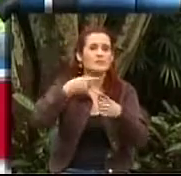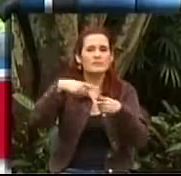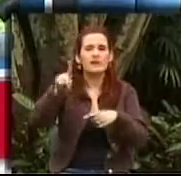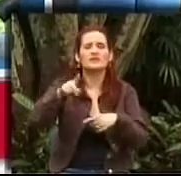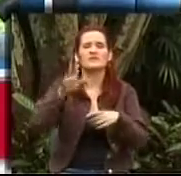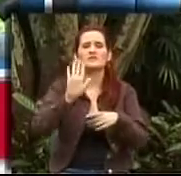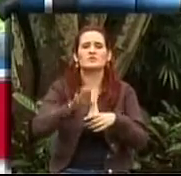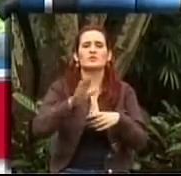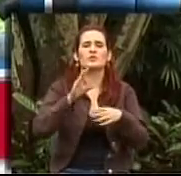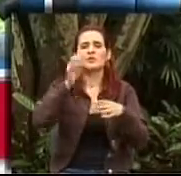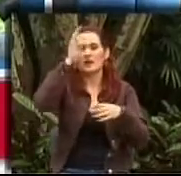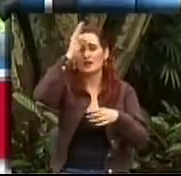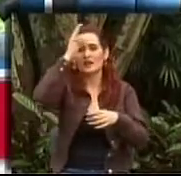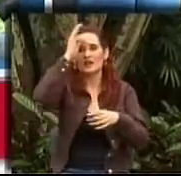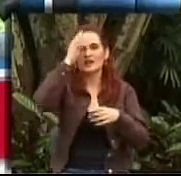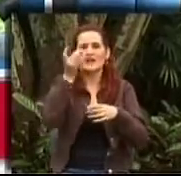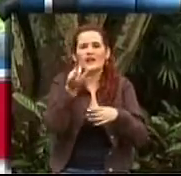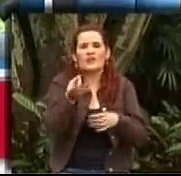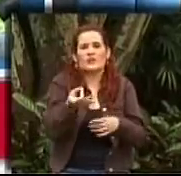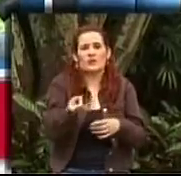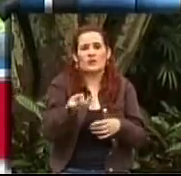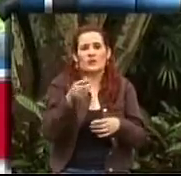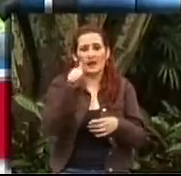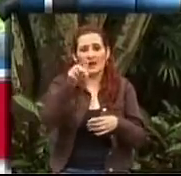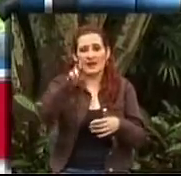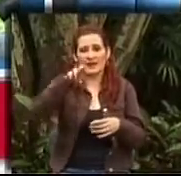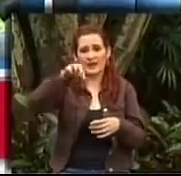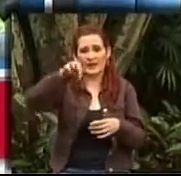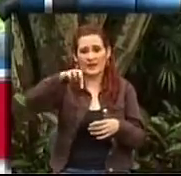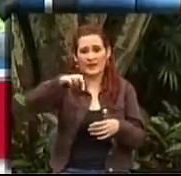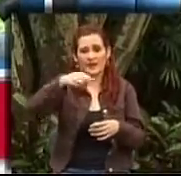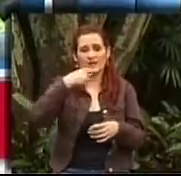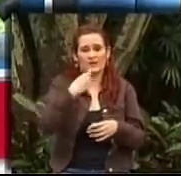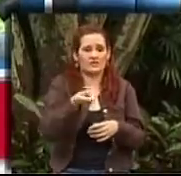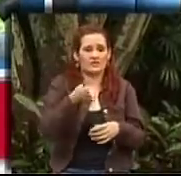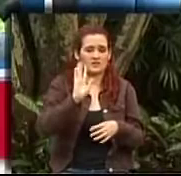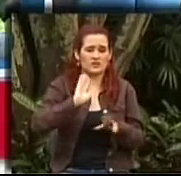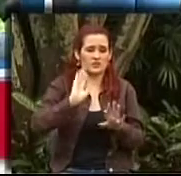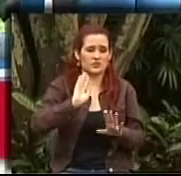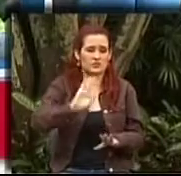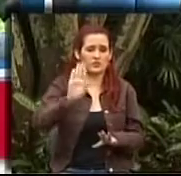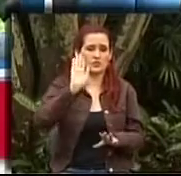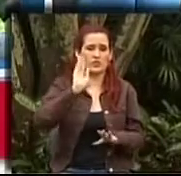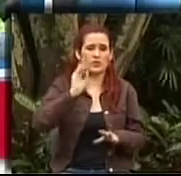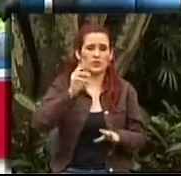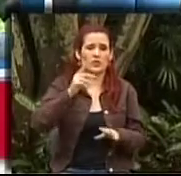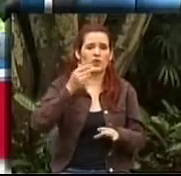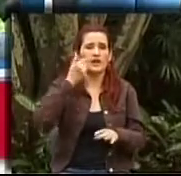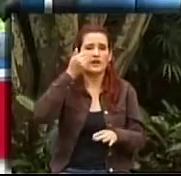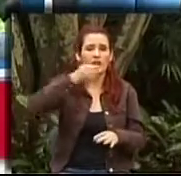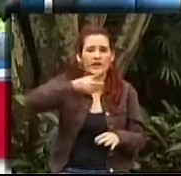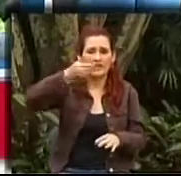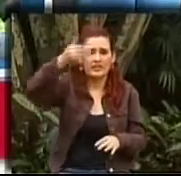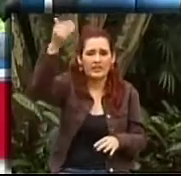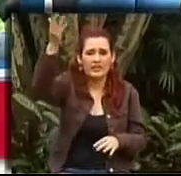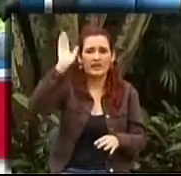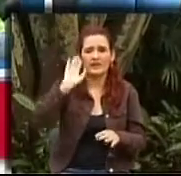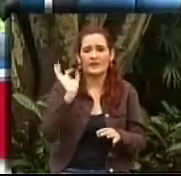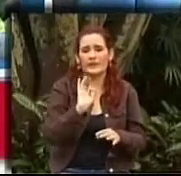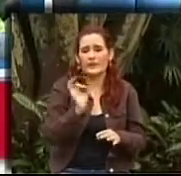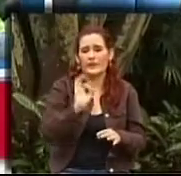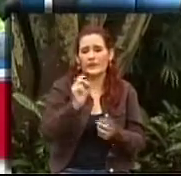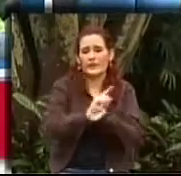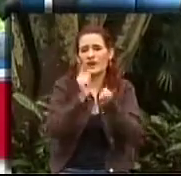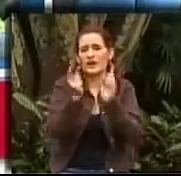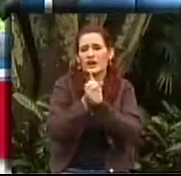Y la ERP no me quiere dar eso porque dicen que lo mío ya es una cosa y que por la edad, pues, no sé. Unos